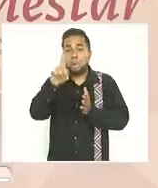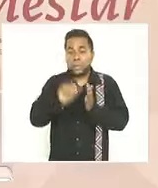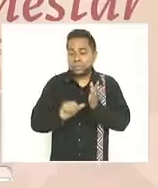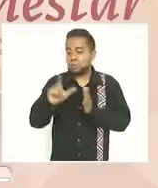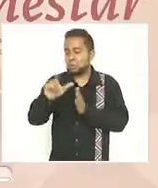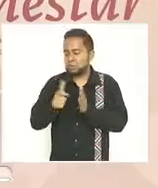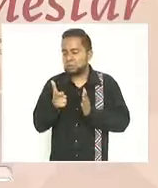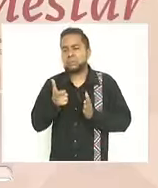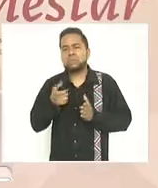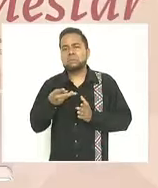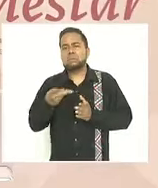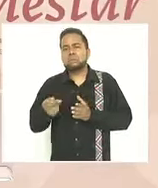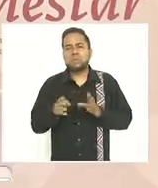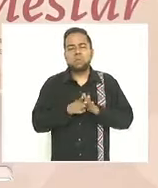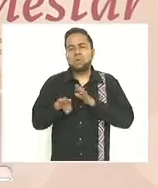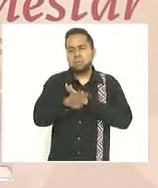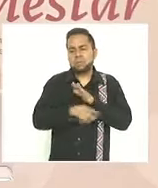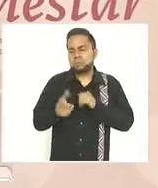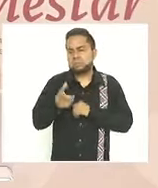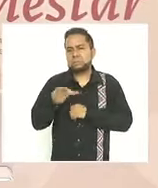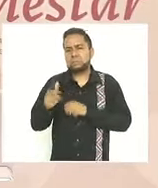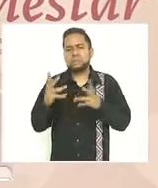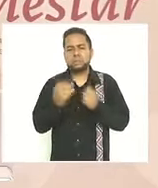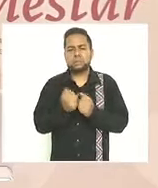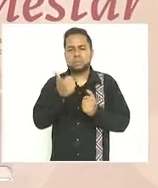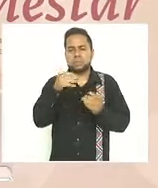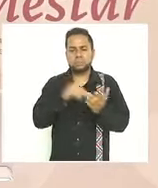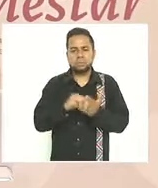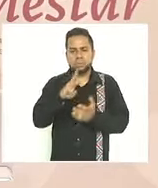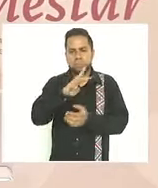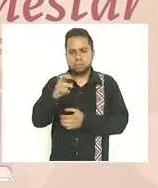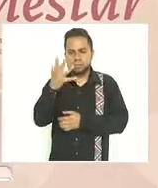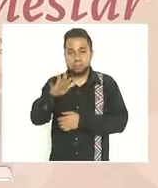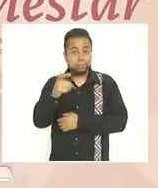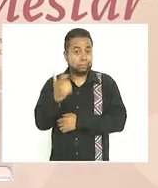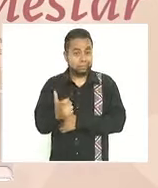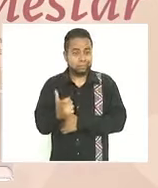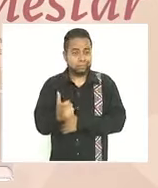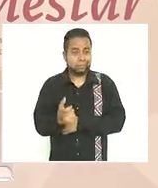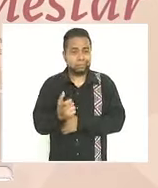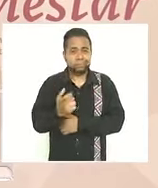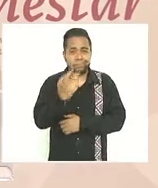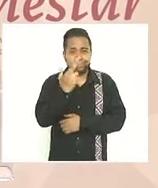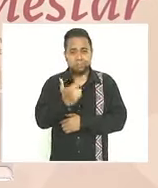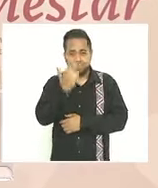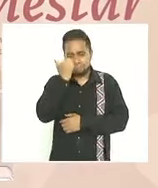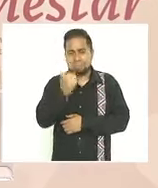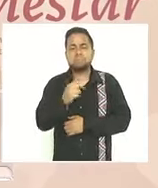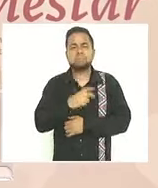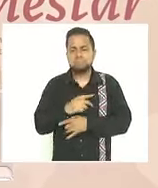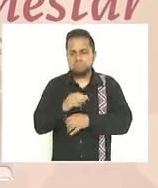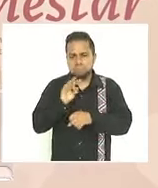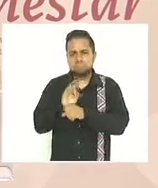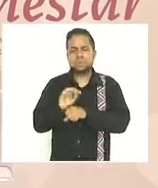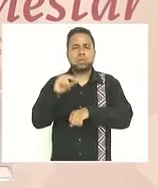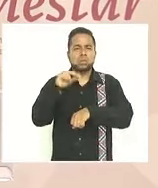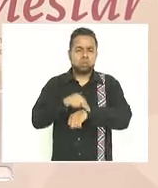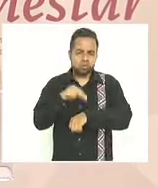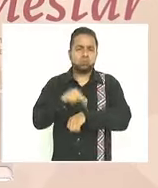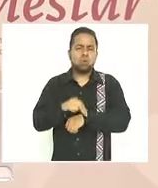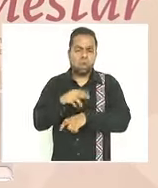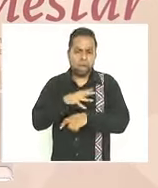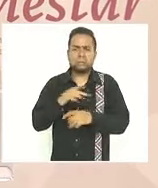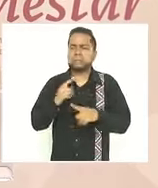equivalente a un salario mínimo que es de 6 mil 310 pesos así mismo se les brinda cobertura médica a través del